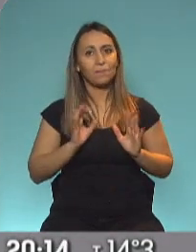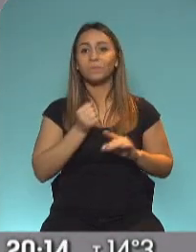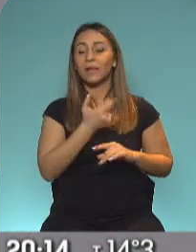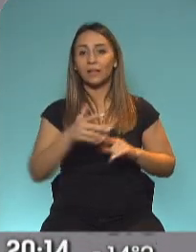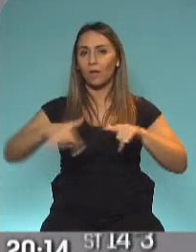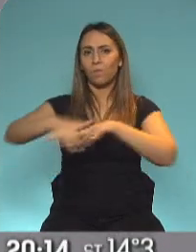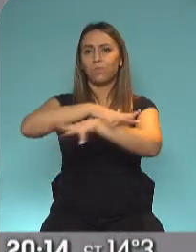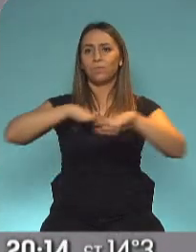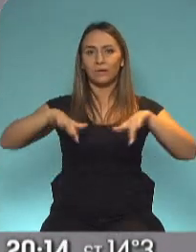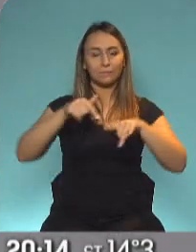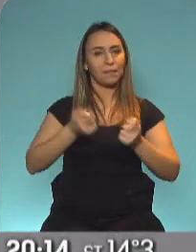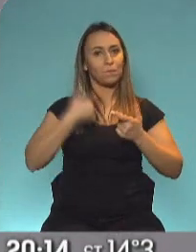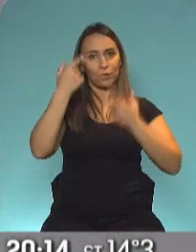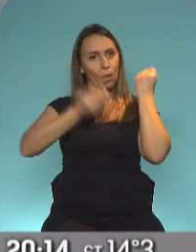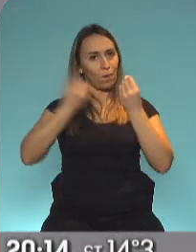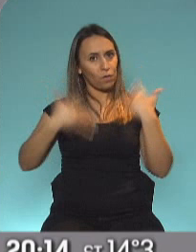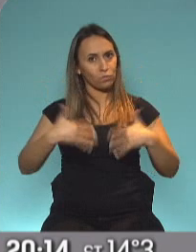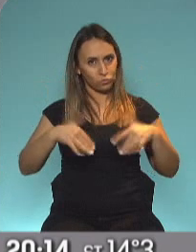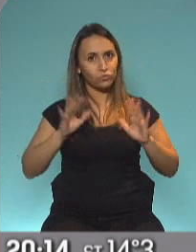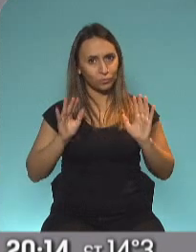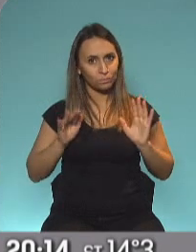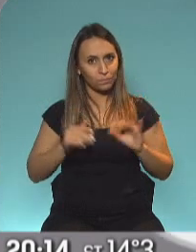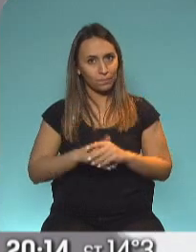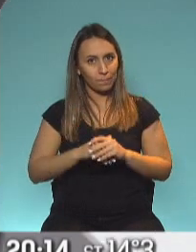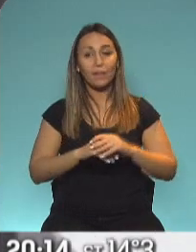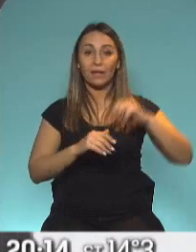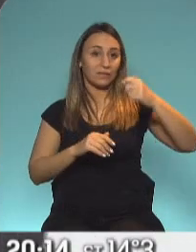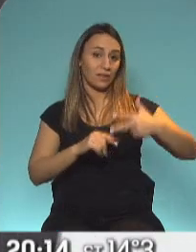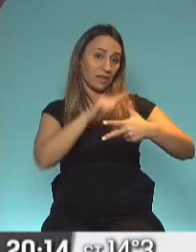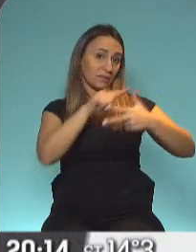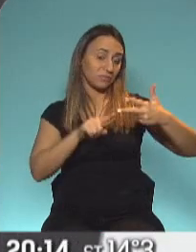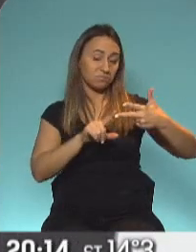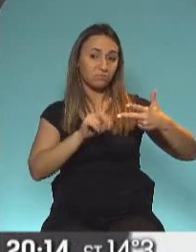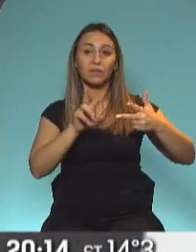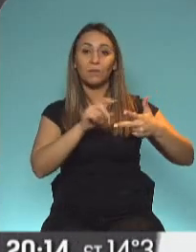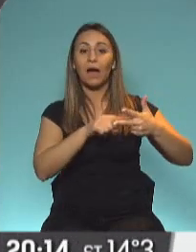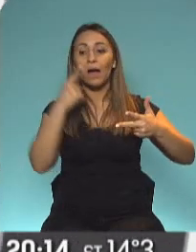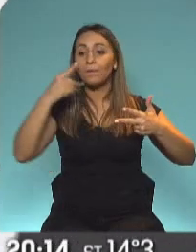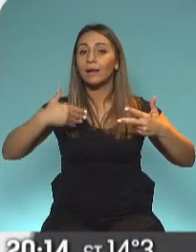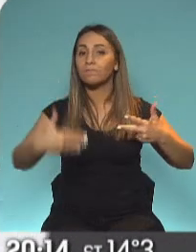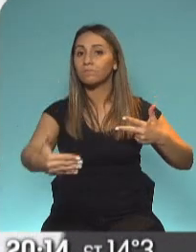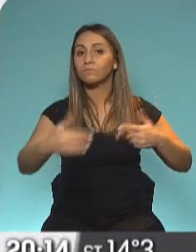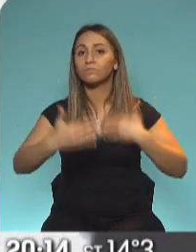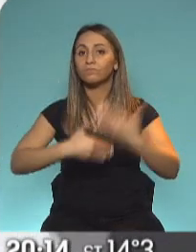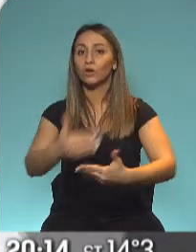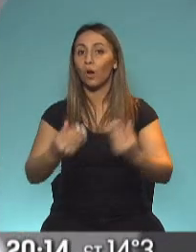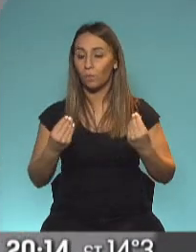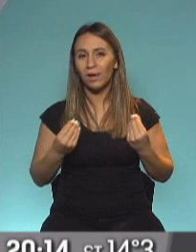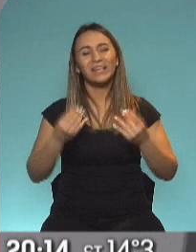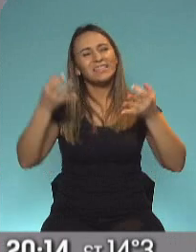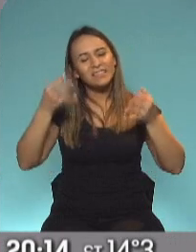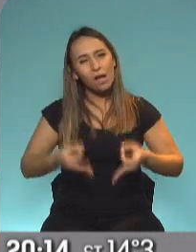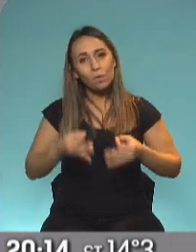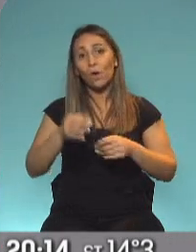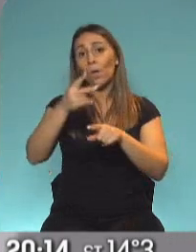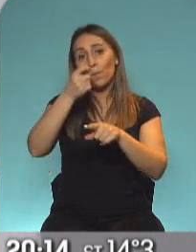circulación que preocupaba y mucho. Esos tres temas y cómo van evolucionando en los próximos días. Es muy probable que tengamos novedades antes